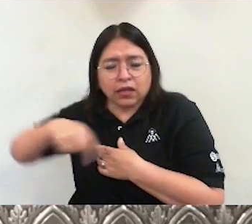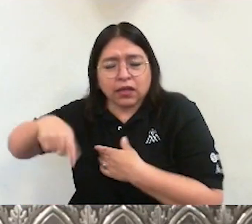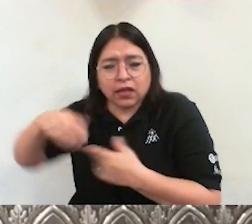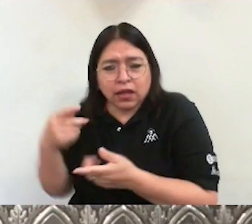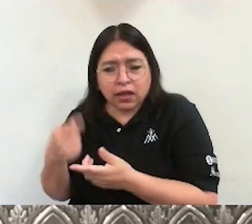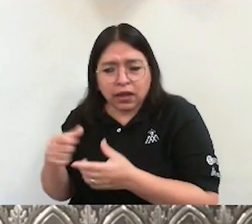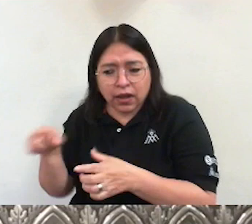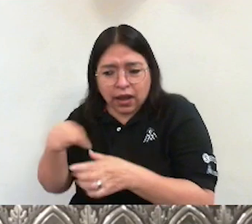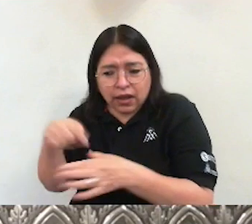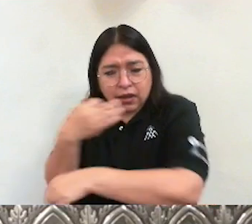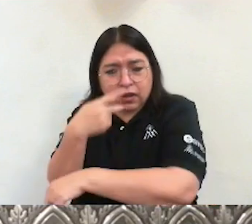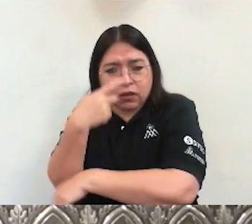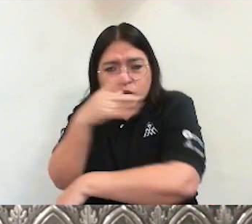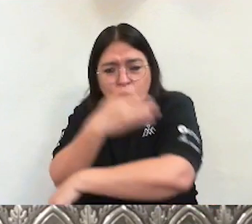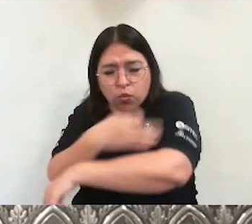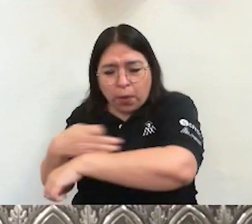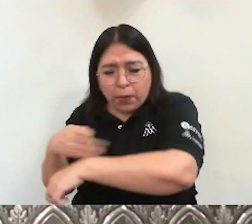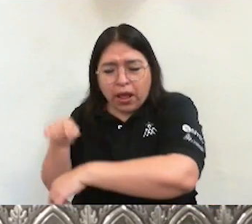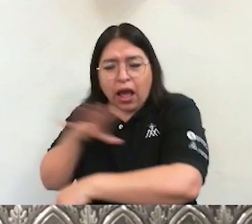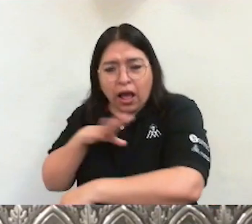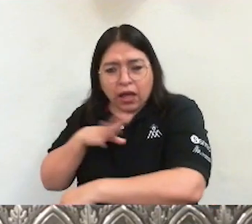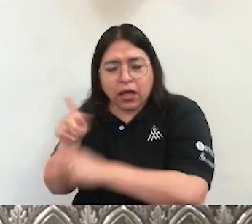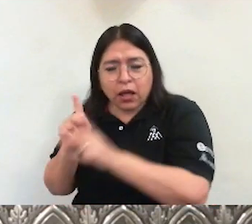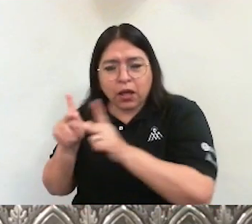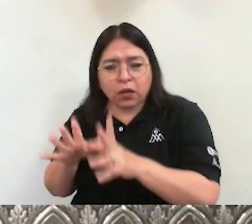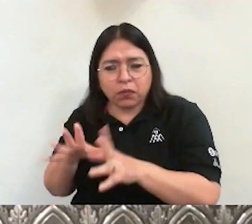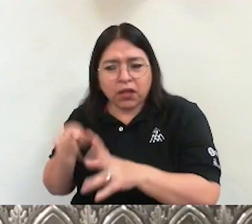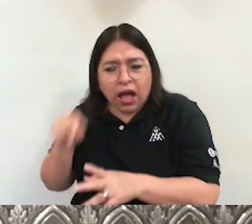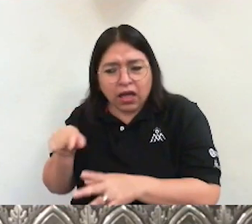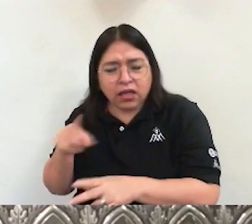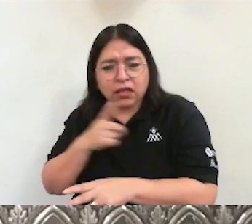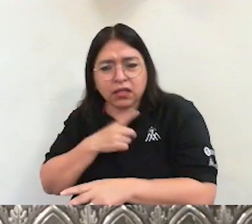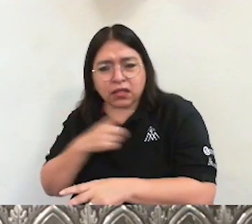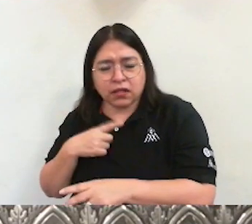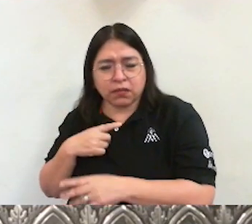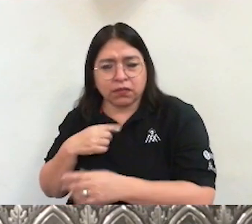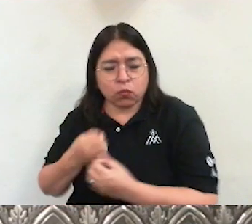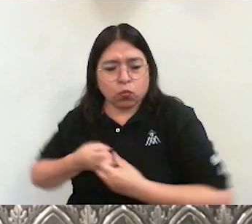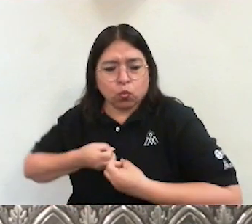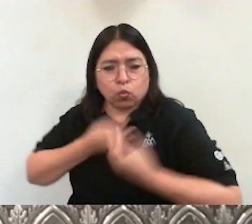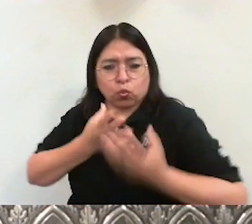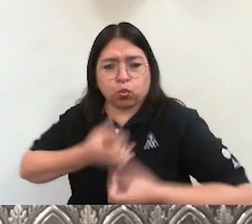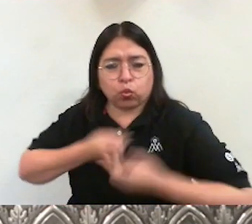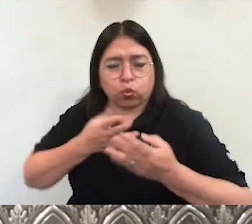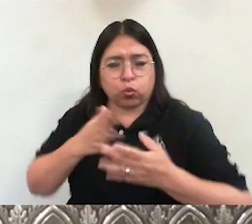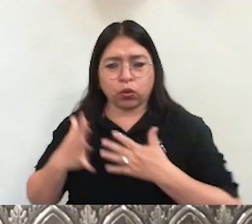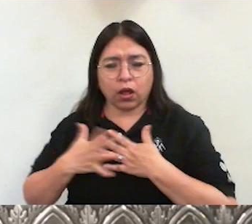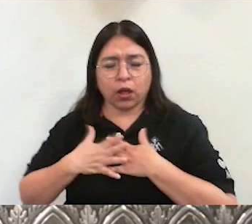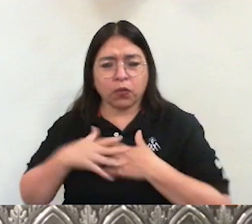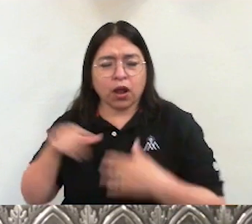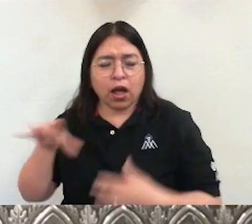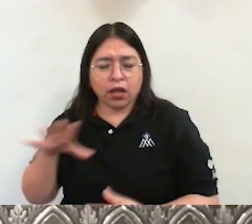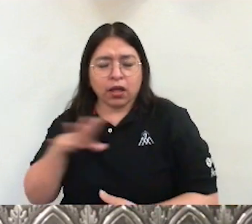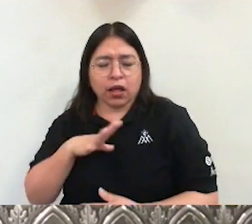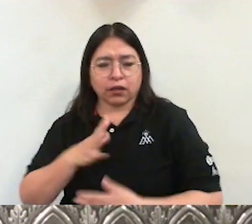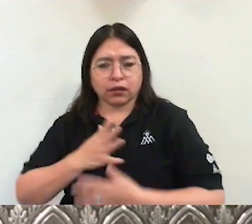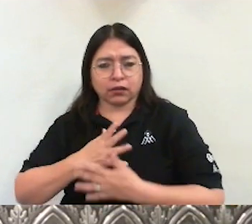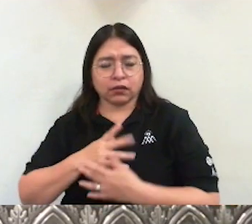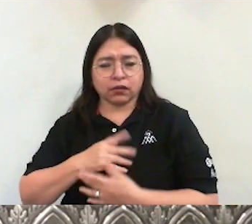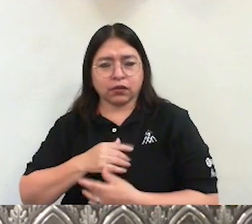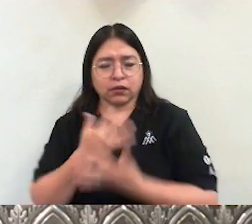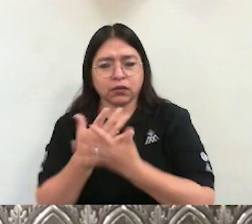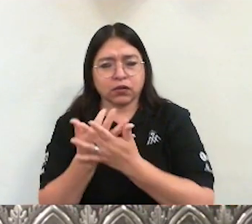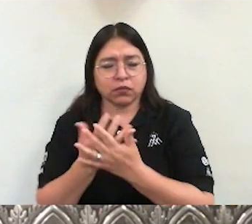y a vivir con esperanza y con amor. Quiero